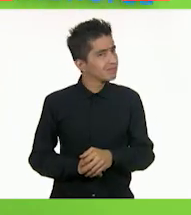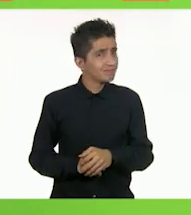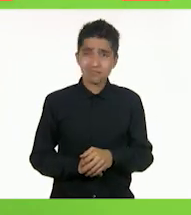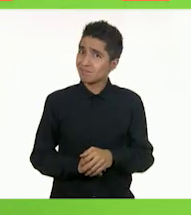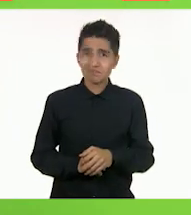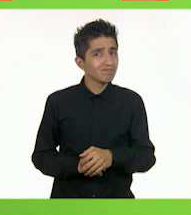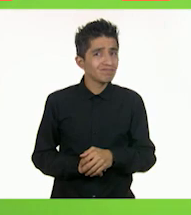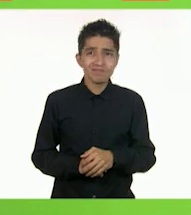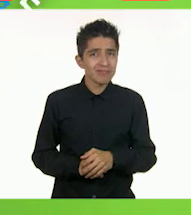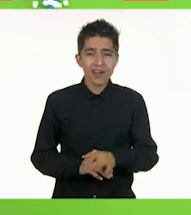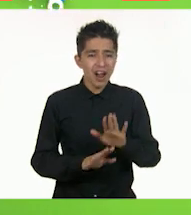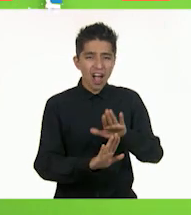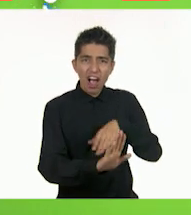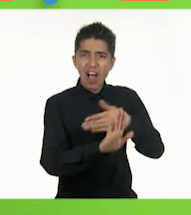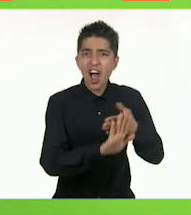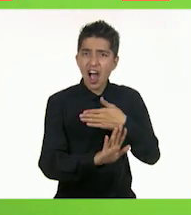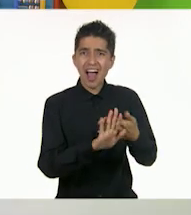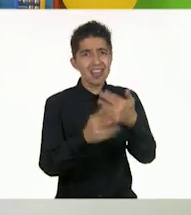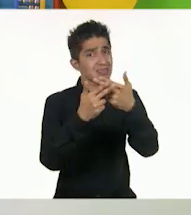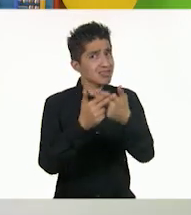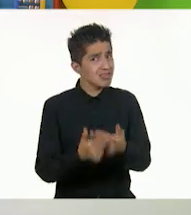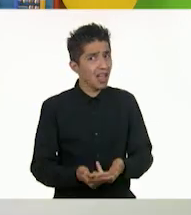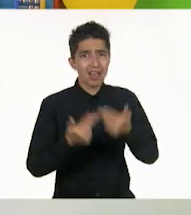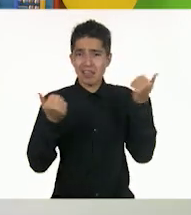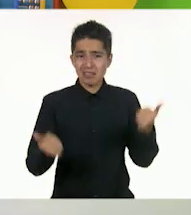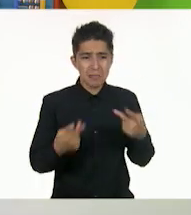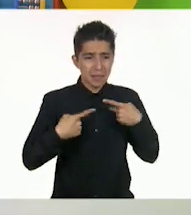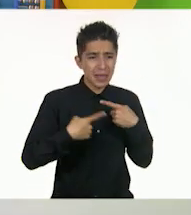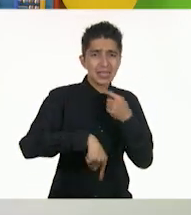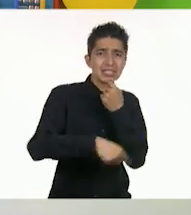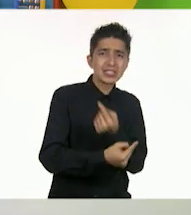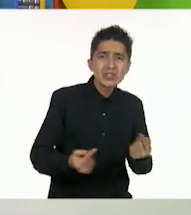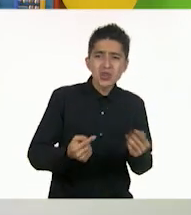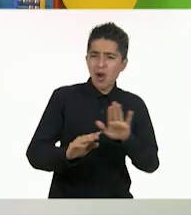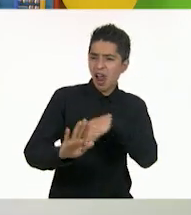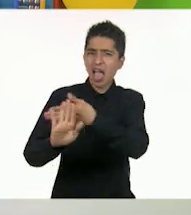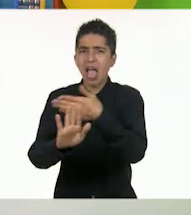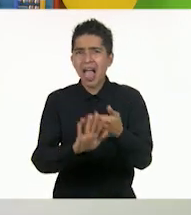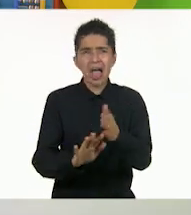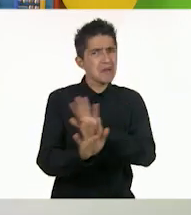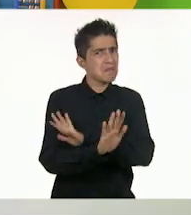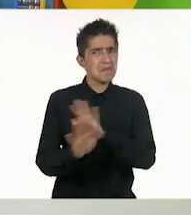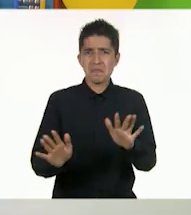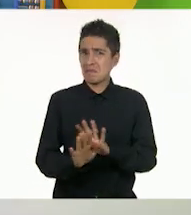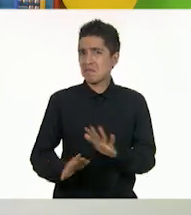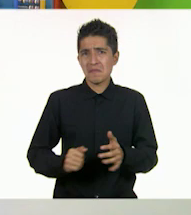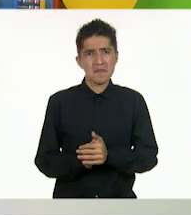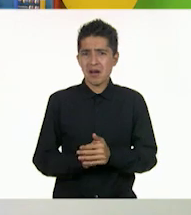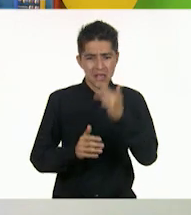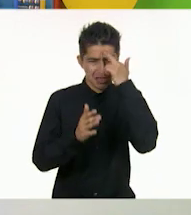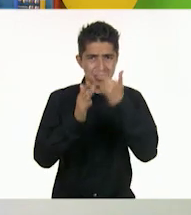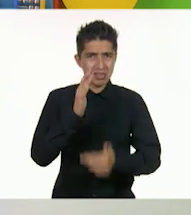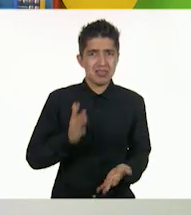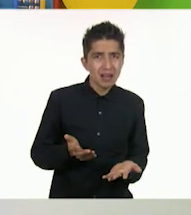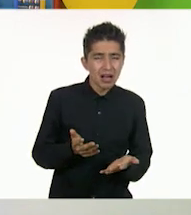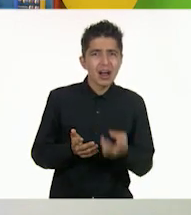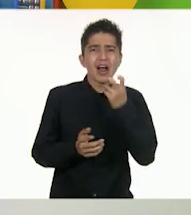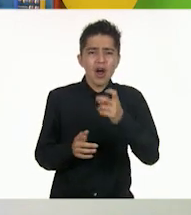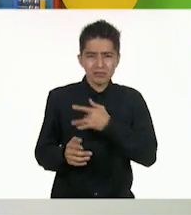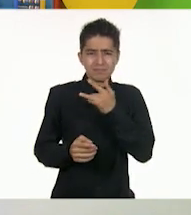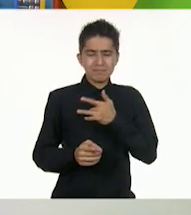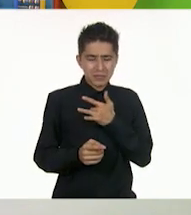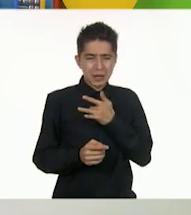el derecho de tratar mal a nadie. Yo pienso lo mismo. Esa es una conducta que hace sentir mal a las personas.